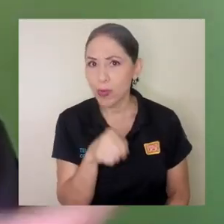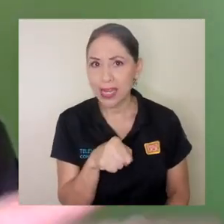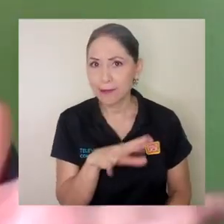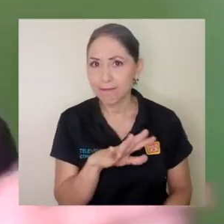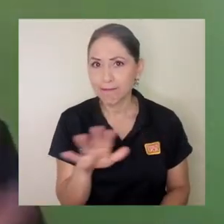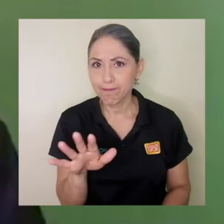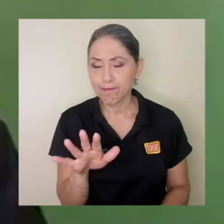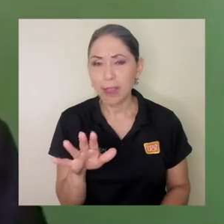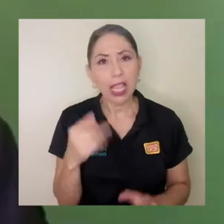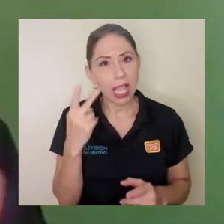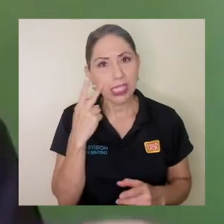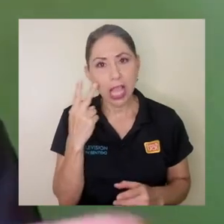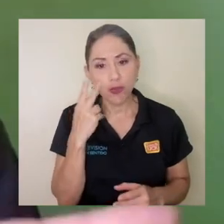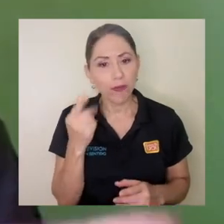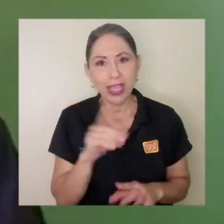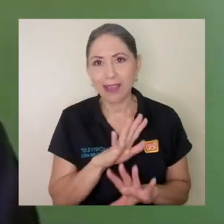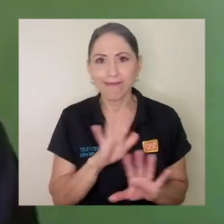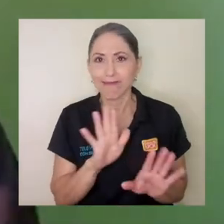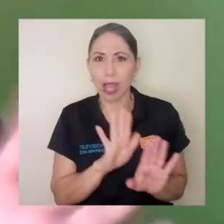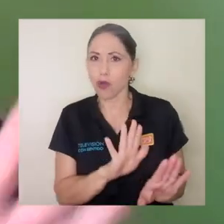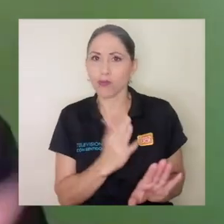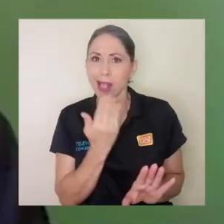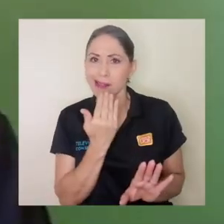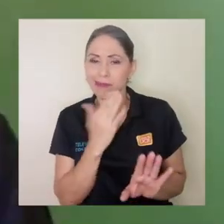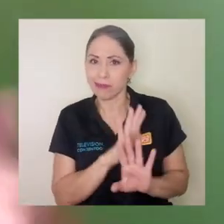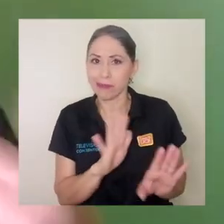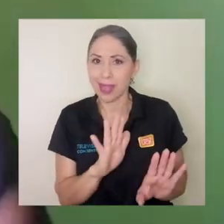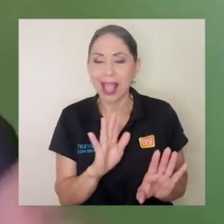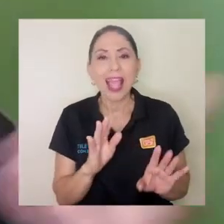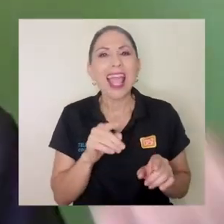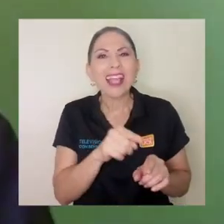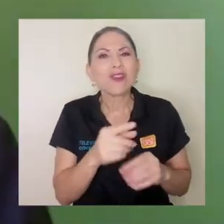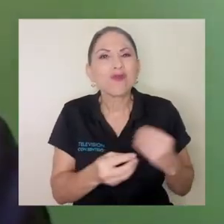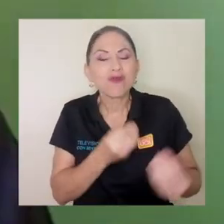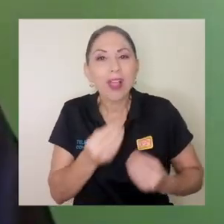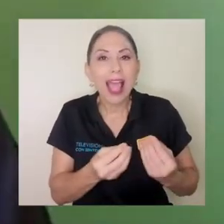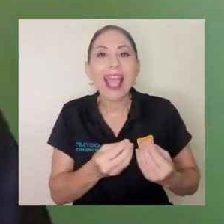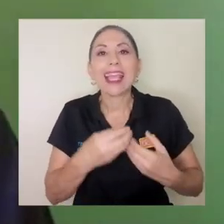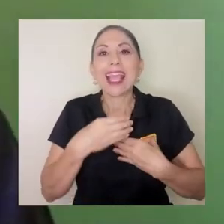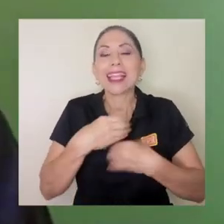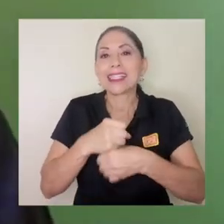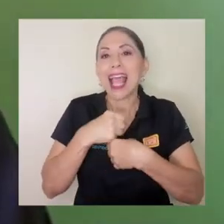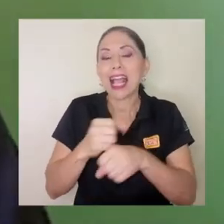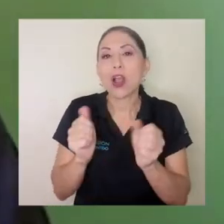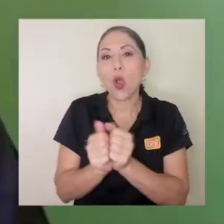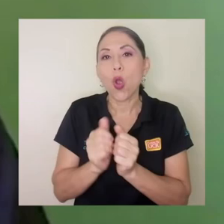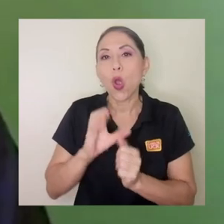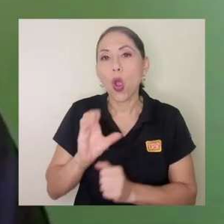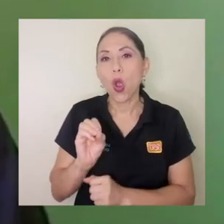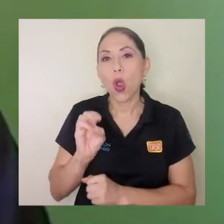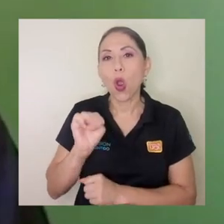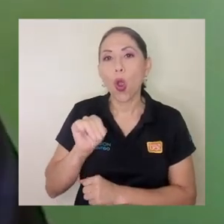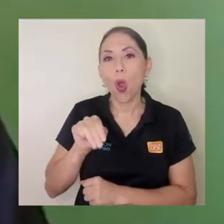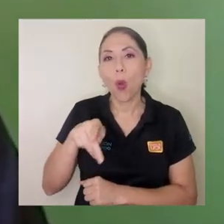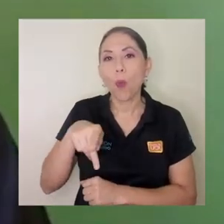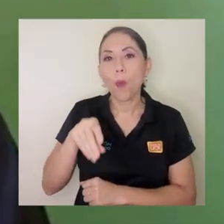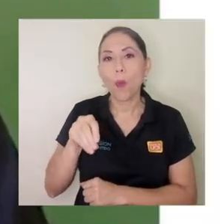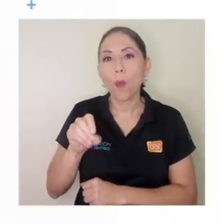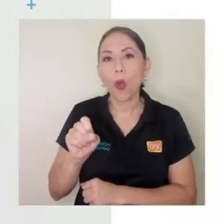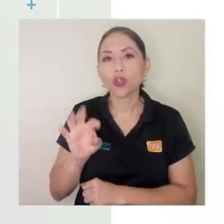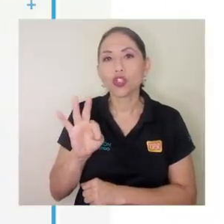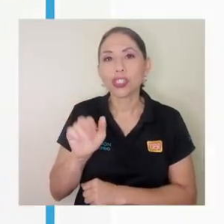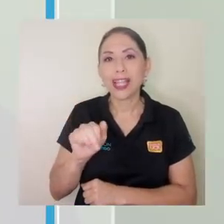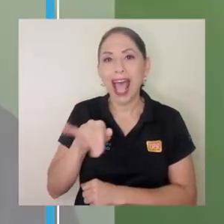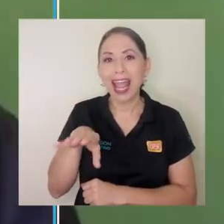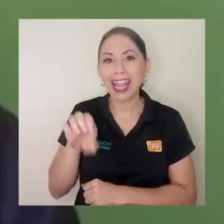ya que definitivamente vi que no. La idea es que se manejen mediante el compostaje, no que se tiren a la basura